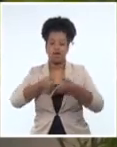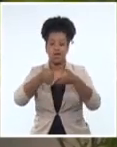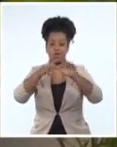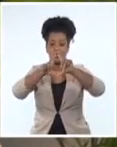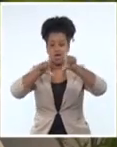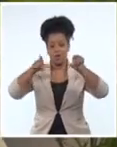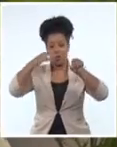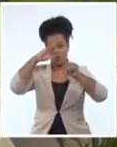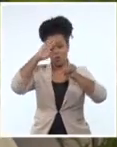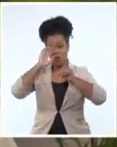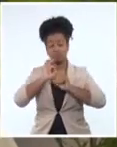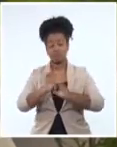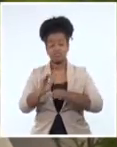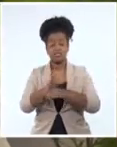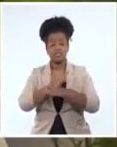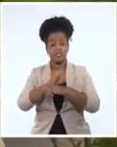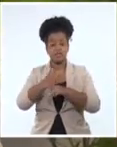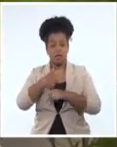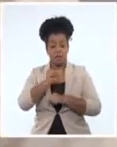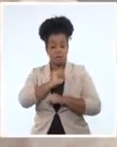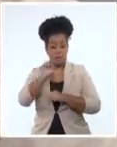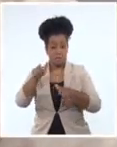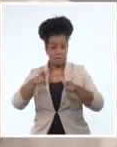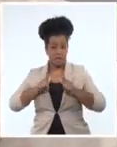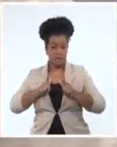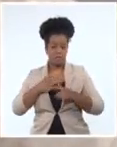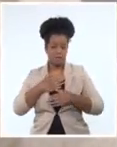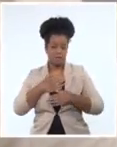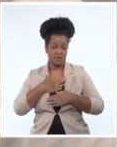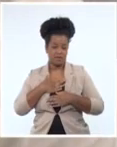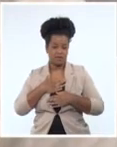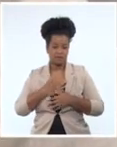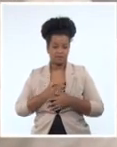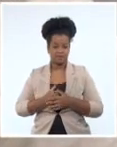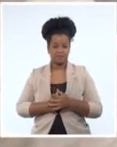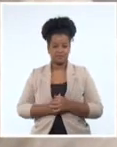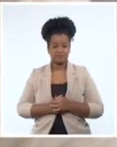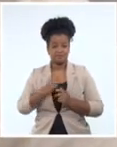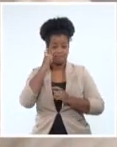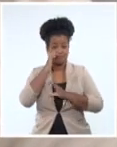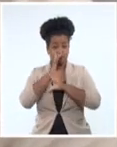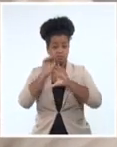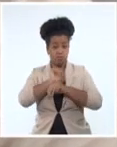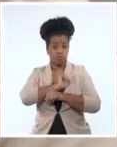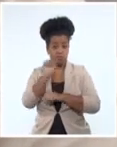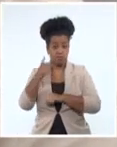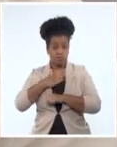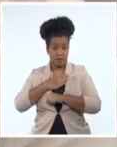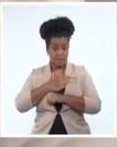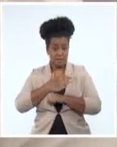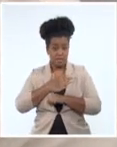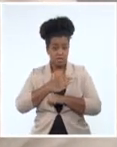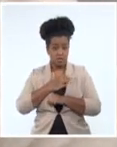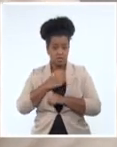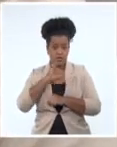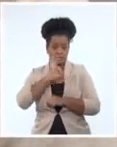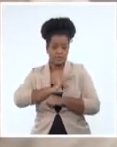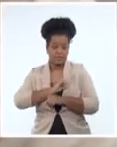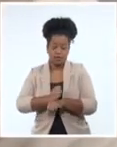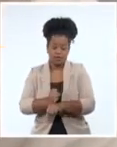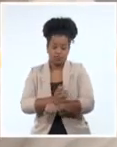Eso es lo que significa este premio para mí. Ser académico de honor, por supuesto que es un orgullo